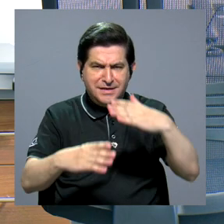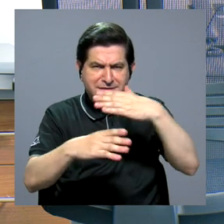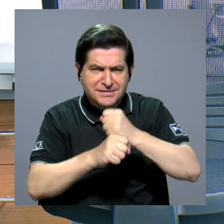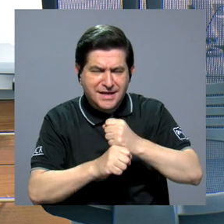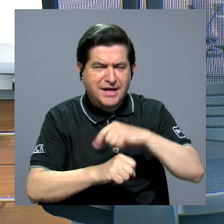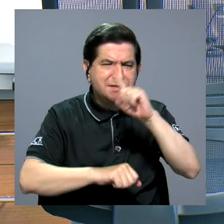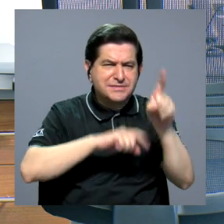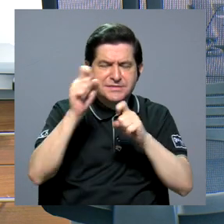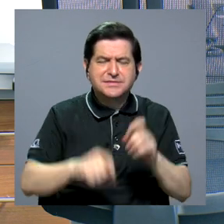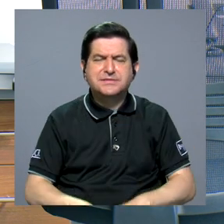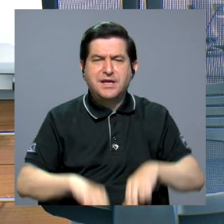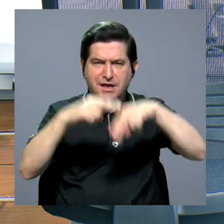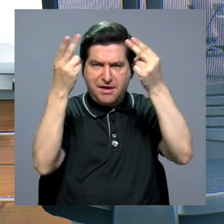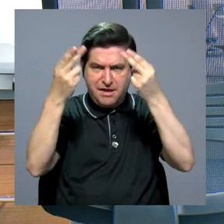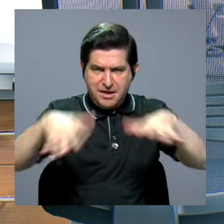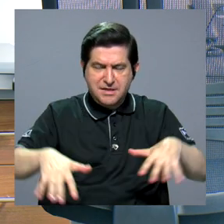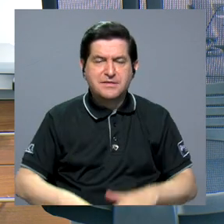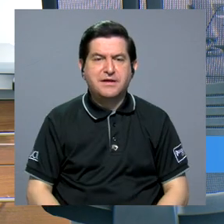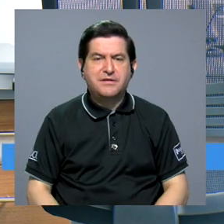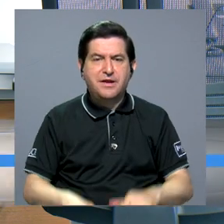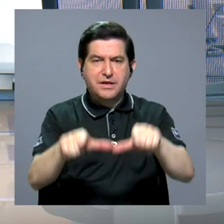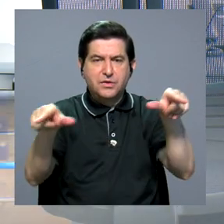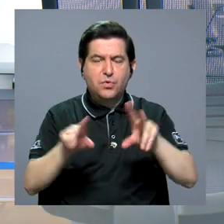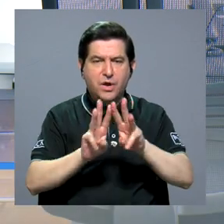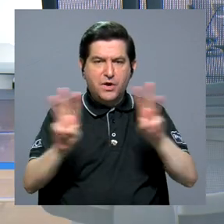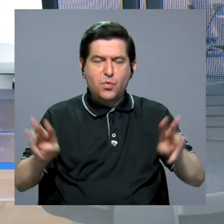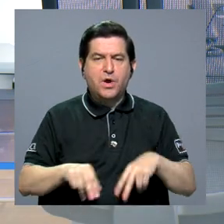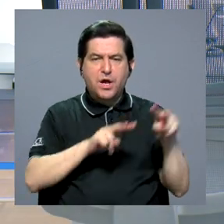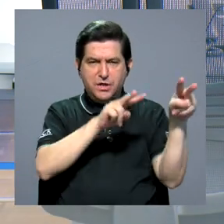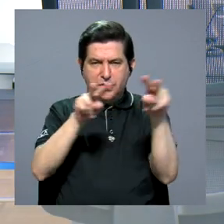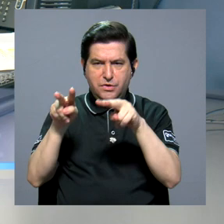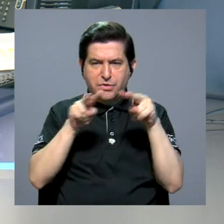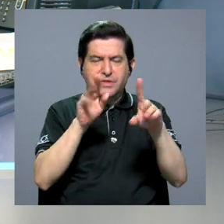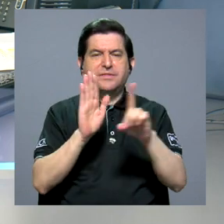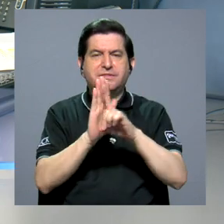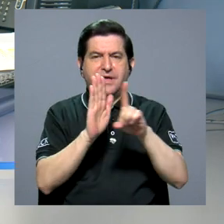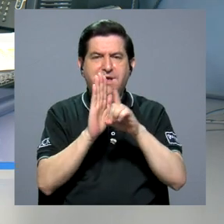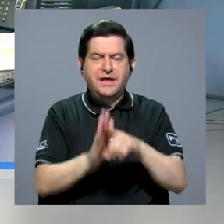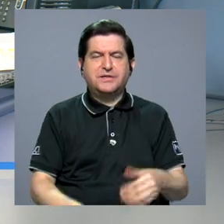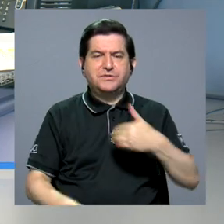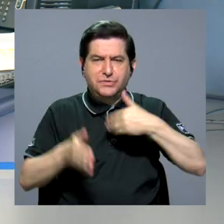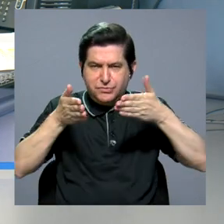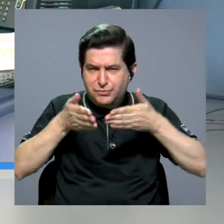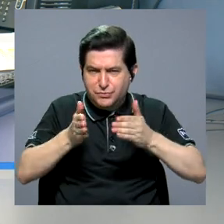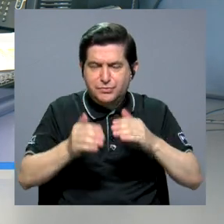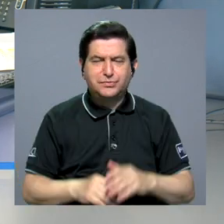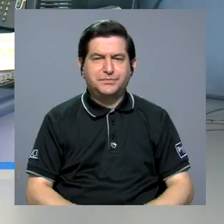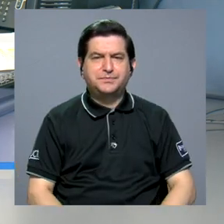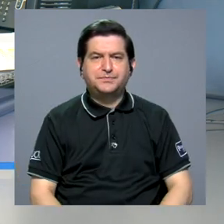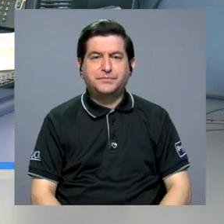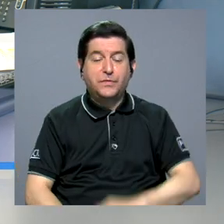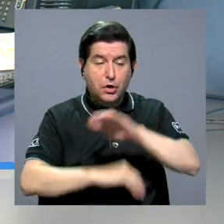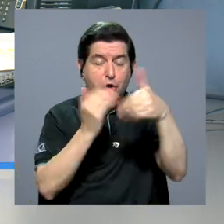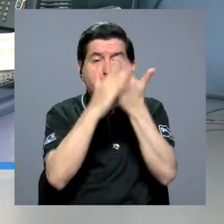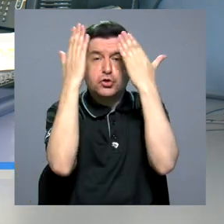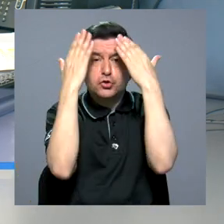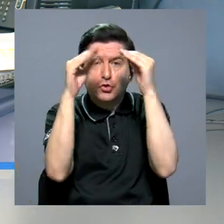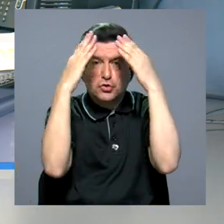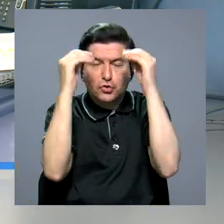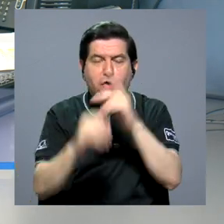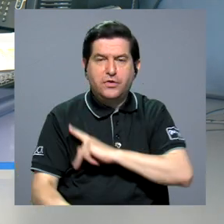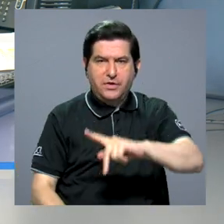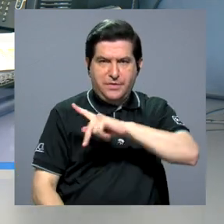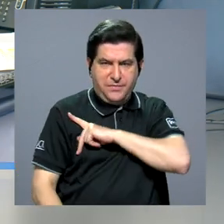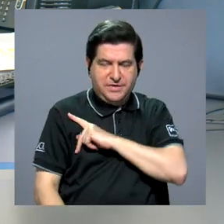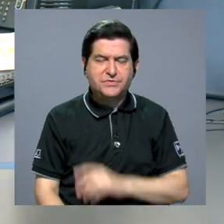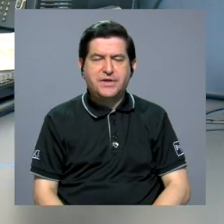realiza en línea. Está disponible en la página web del Observatorio de los Derechos Reproductivos. Toda la información